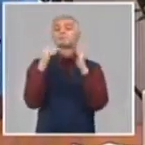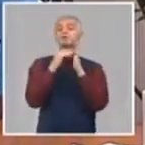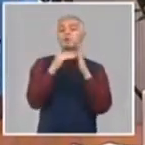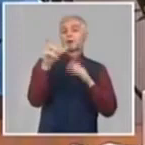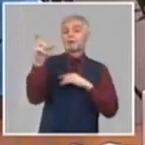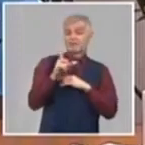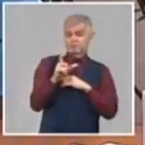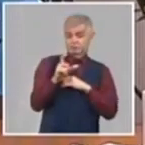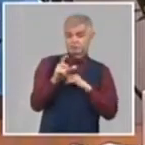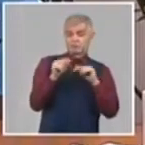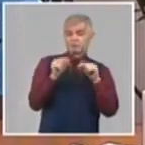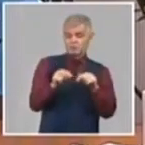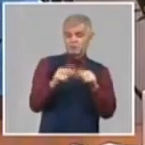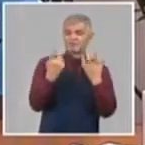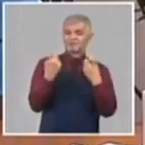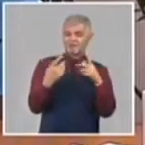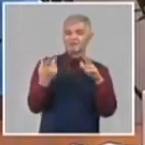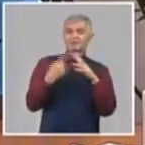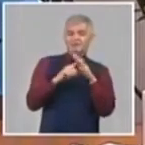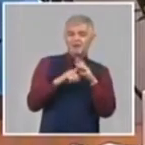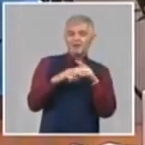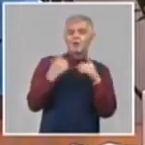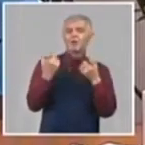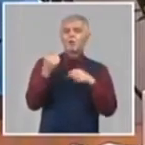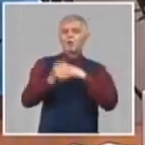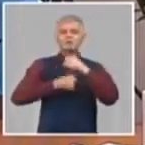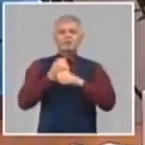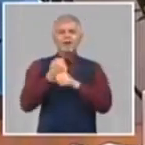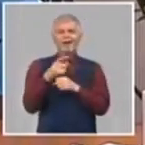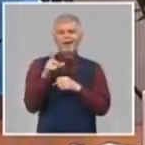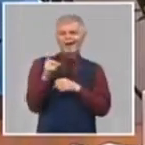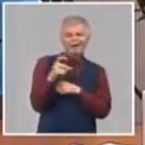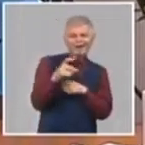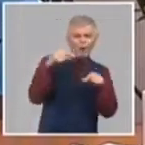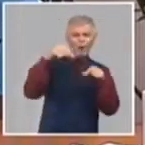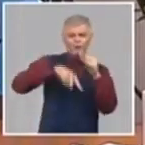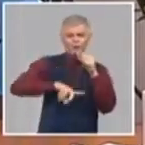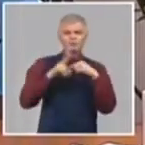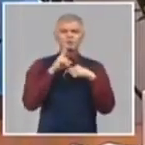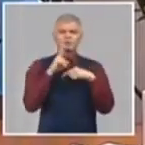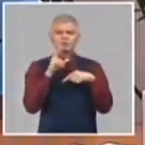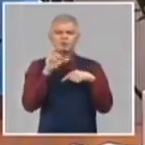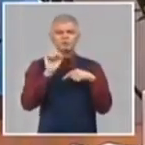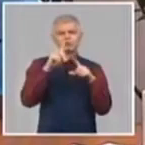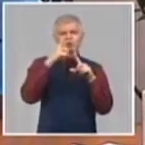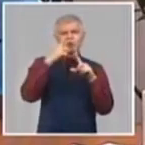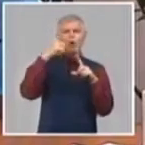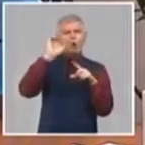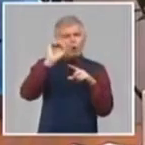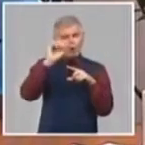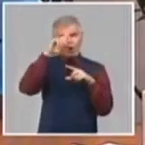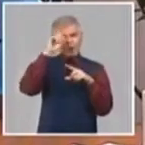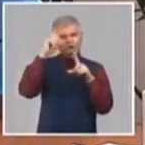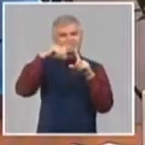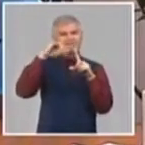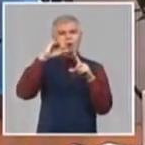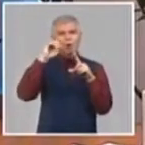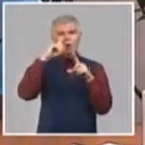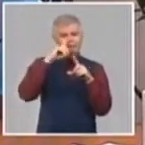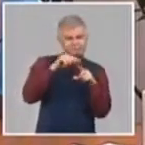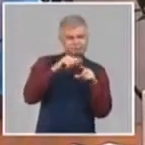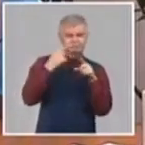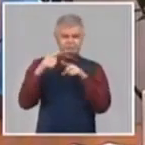utilizar la concha de ostión, los recursos minerales, las materias primas y residuos de cosecha,